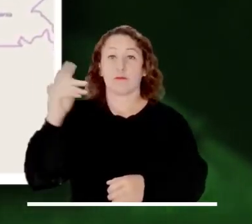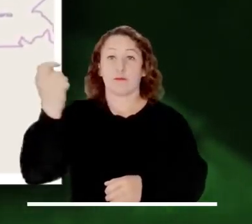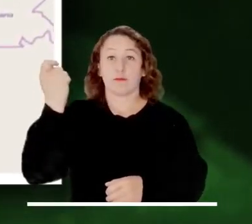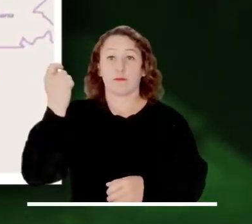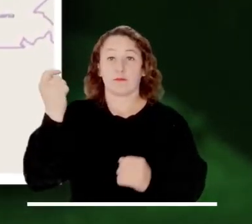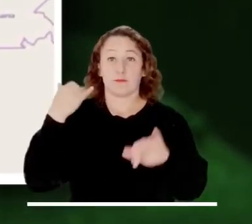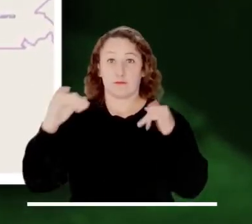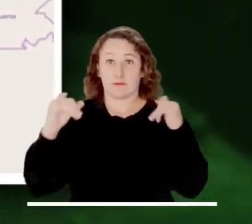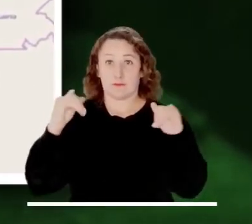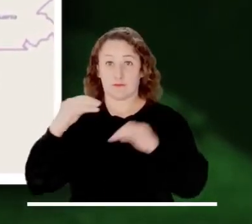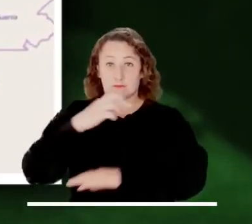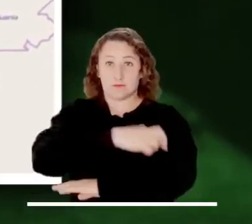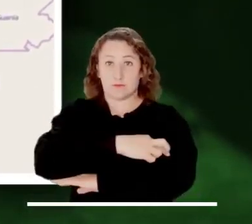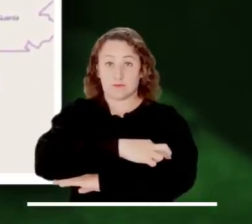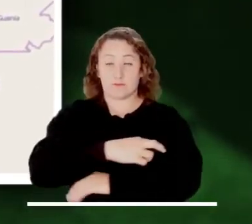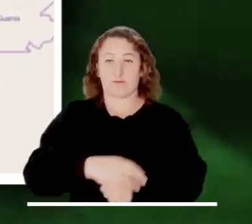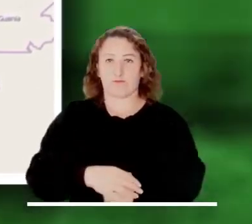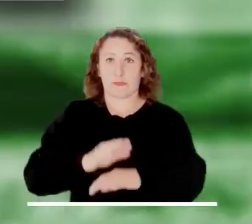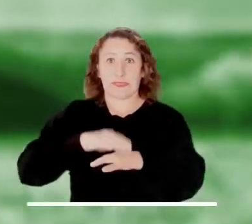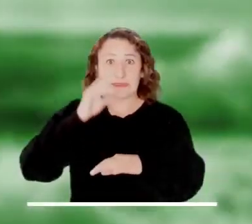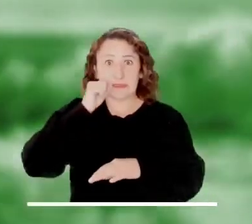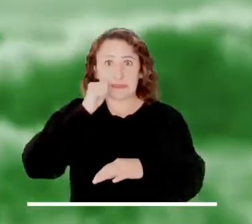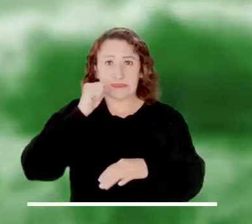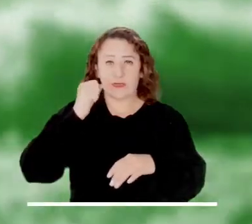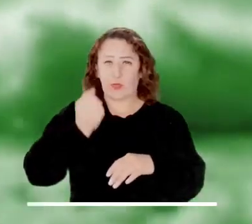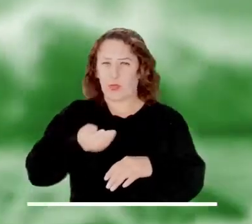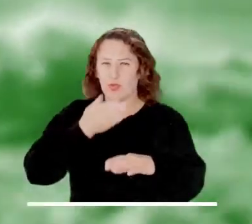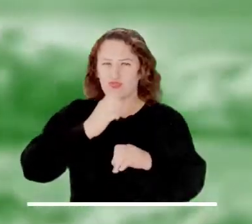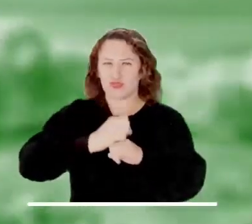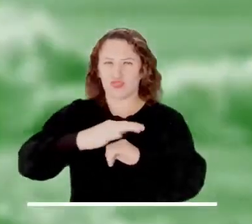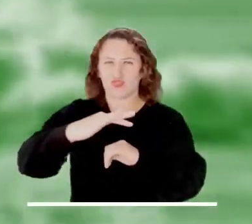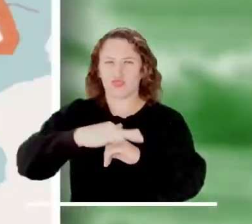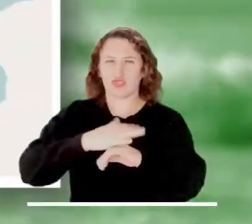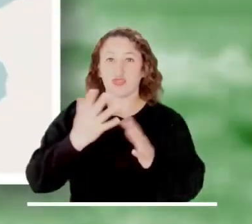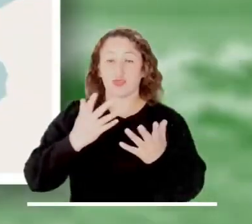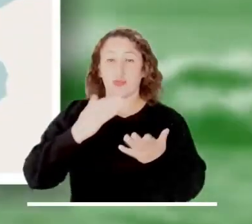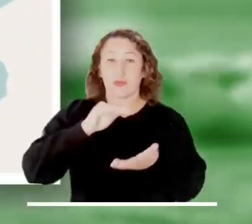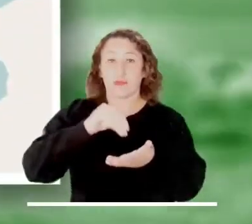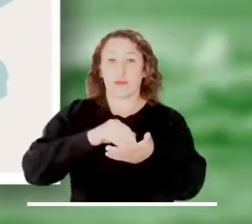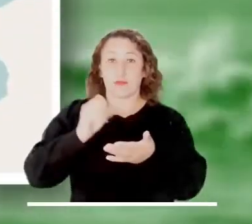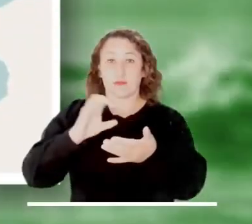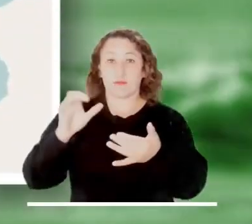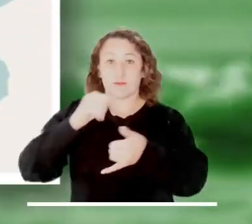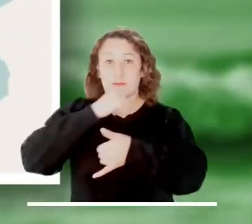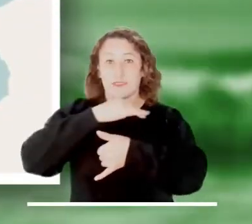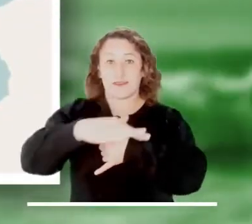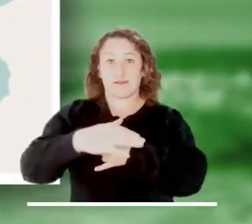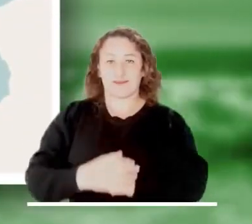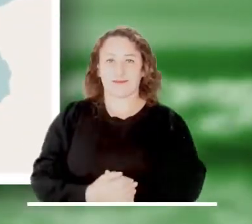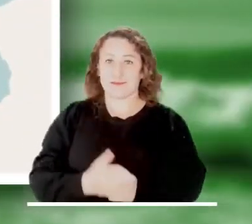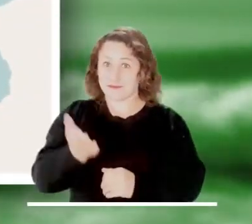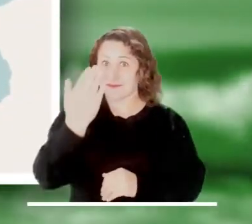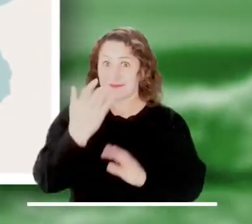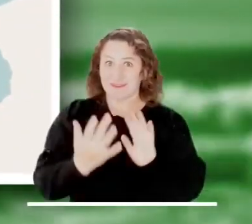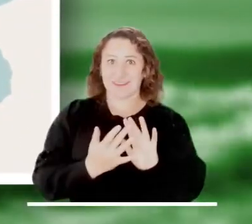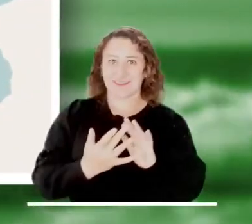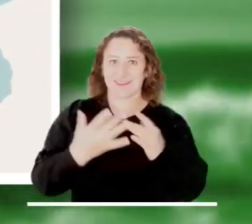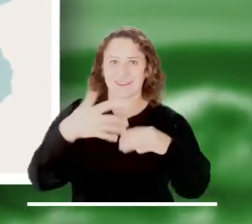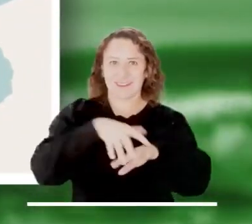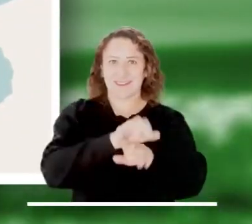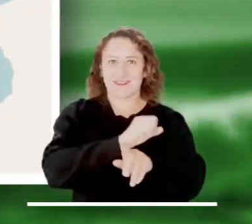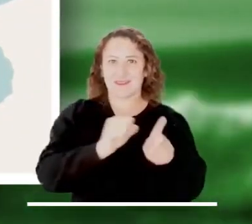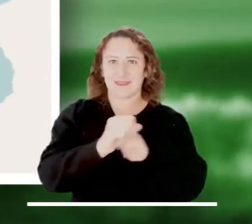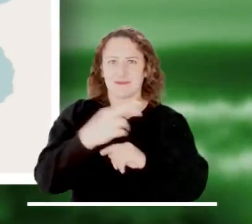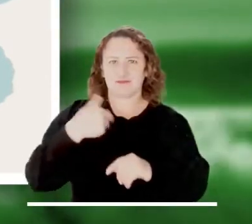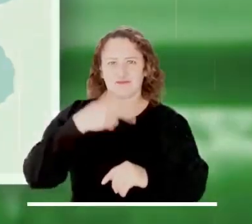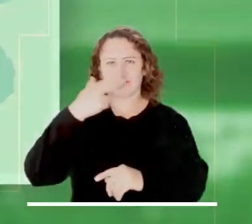Boyacá, Cundinamarca, Norte de Santander, Meta, Casanare y Putumay. Alerta naranja por viento y oleaje en el centro